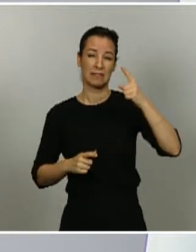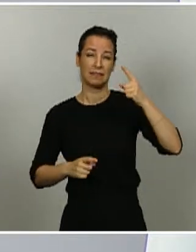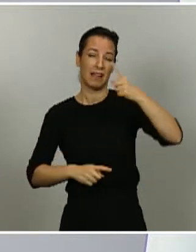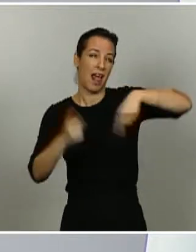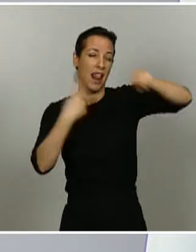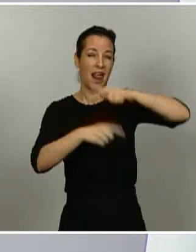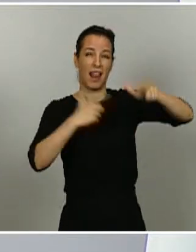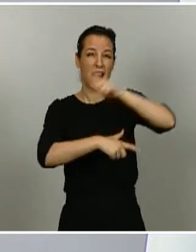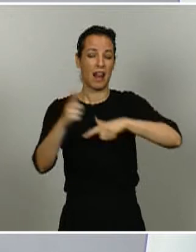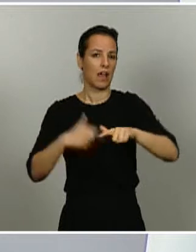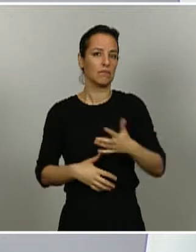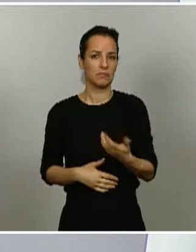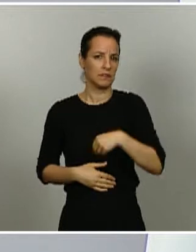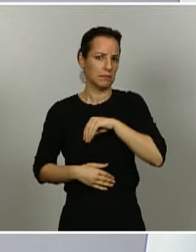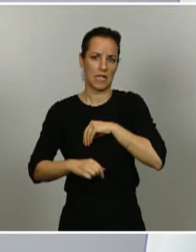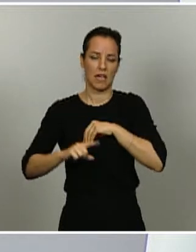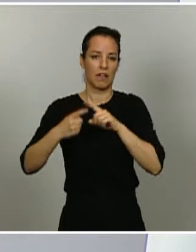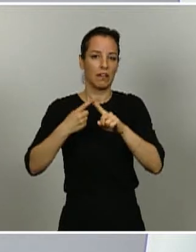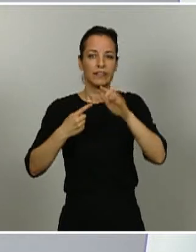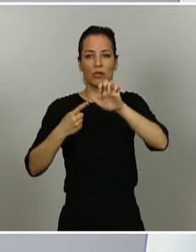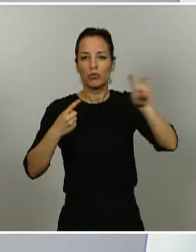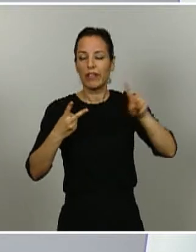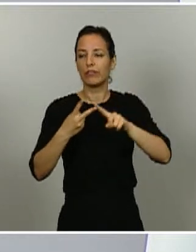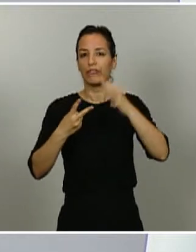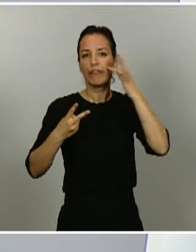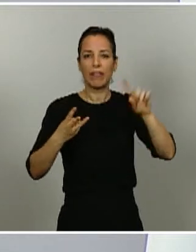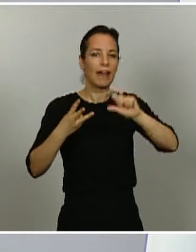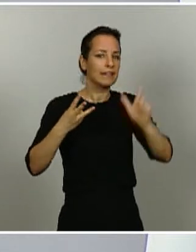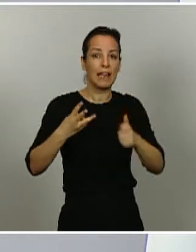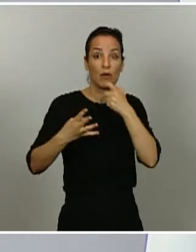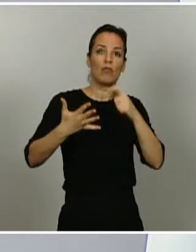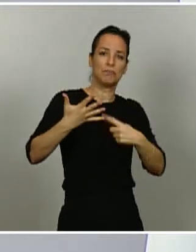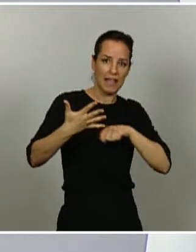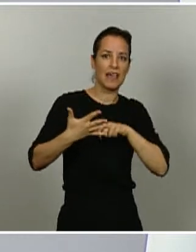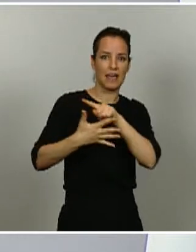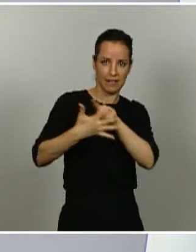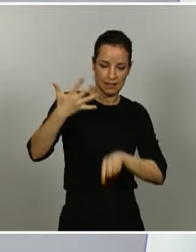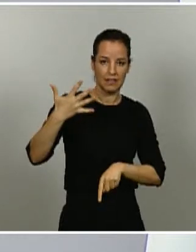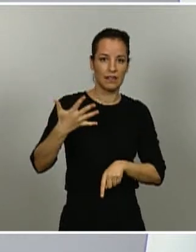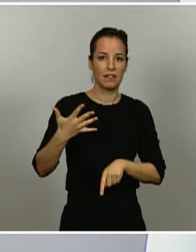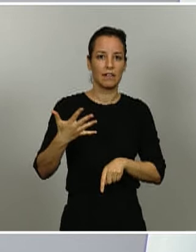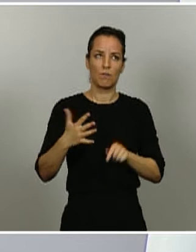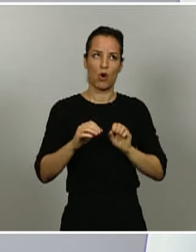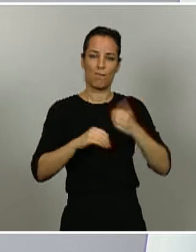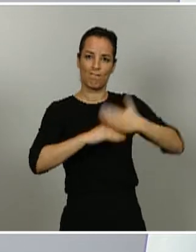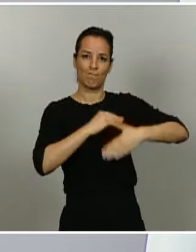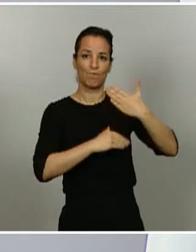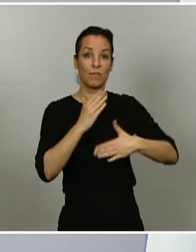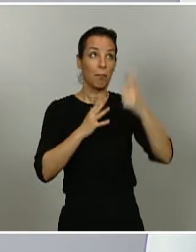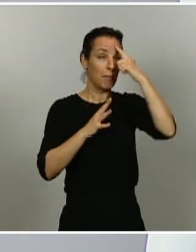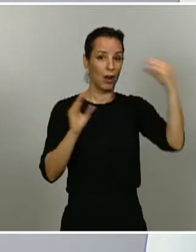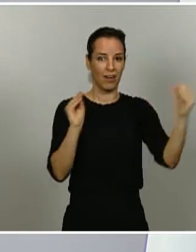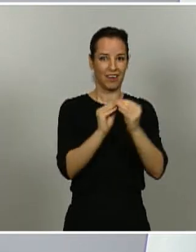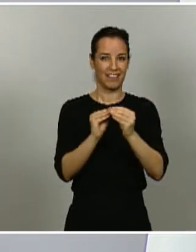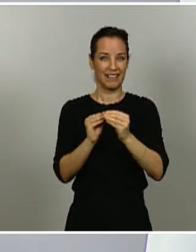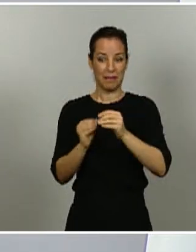Italia, Reino Unido y España y por lo tanto hemos de tomar este tipo de medidas que además son coherentes con las limitaciones de movilidad interna que ha tomado nuestro